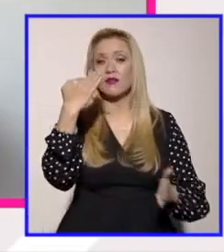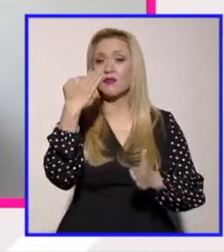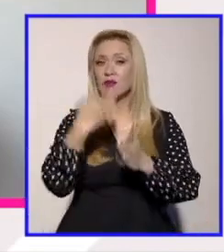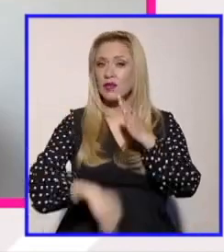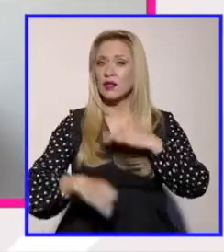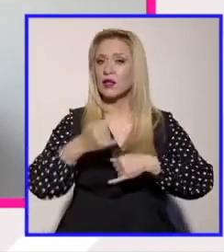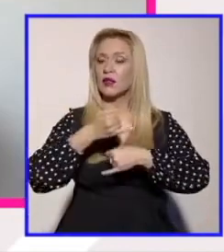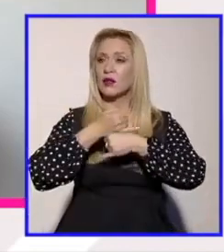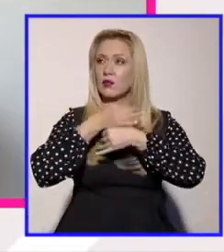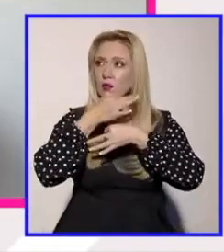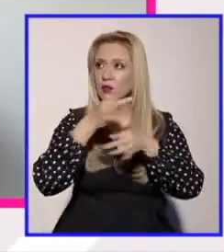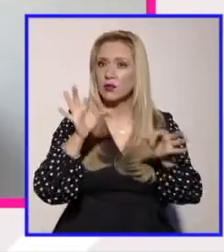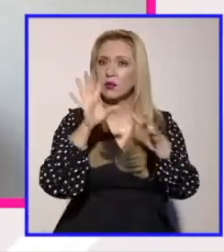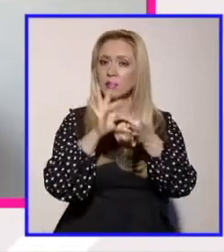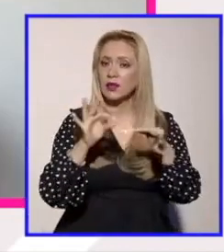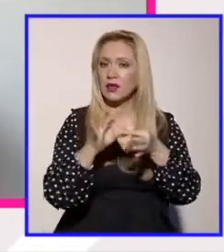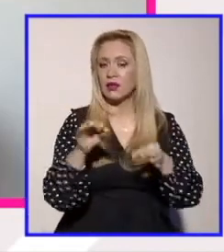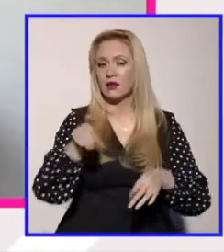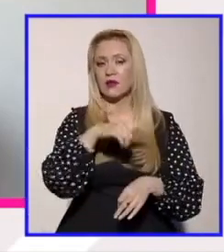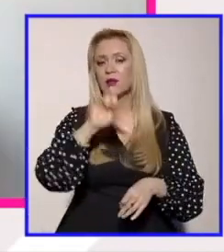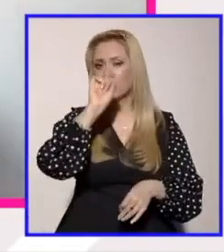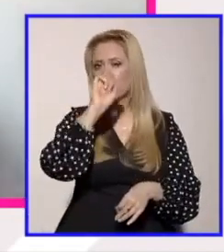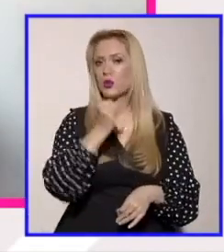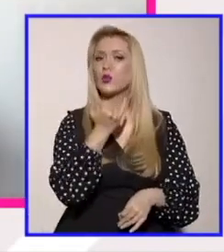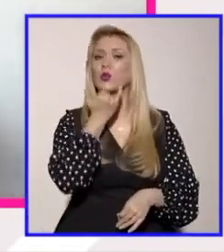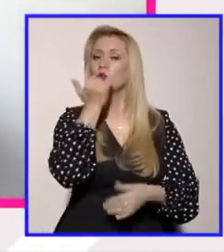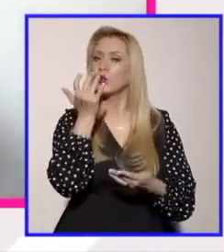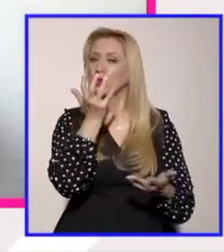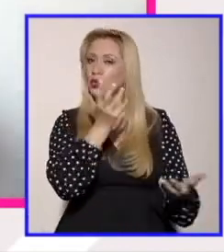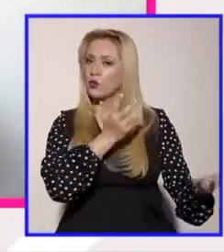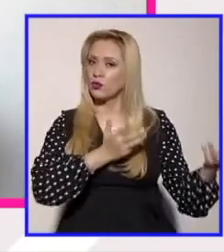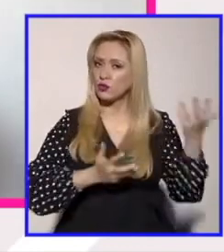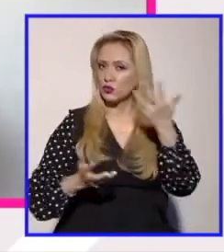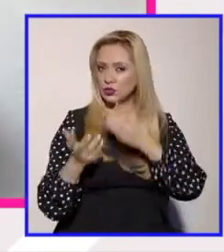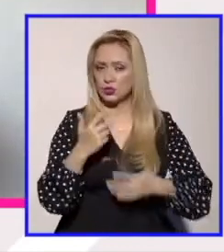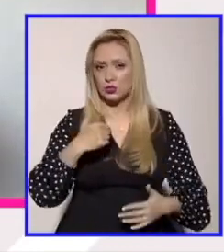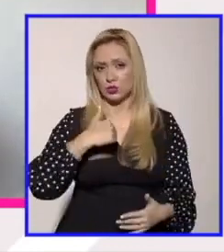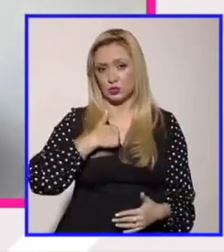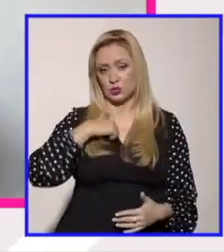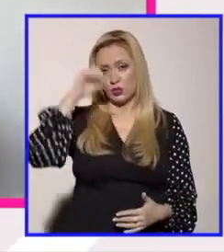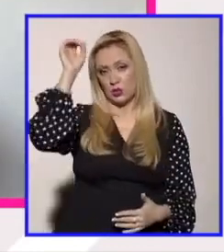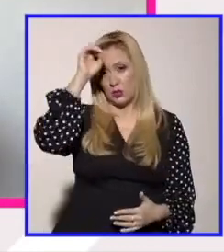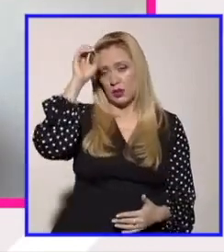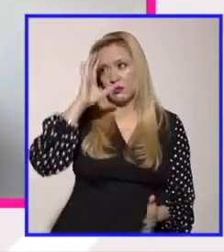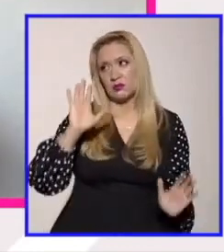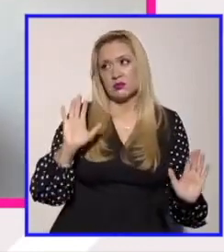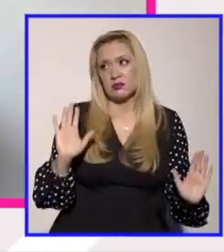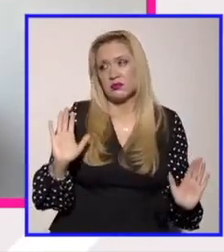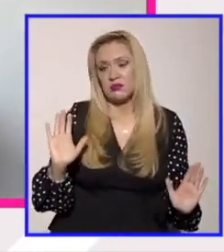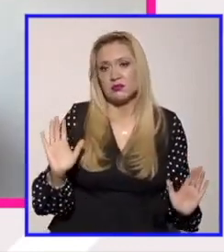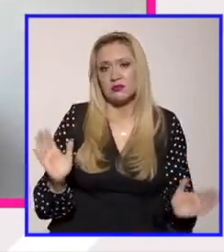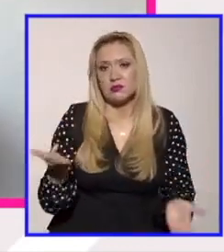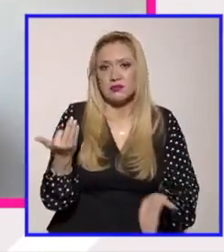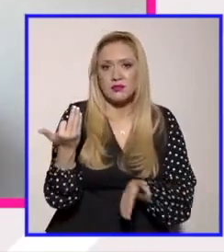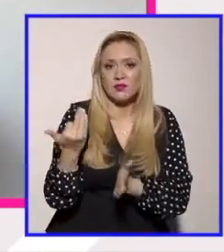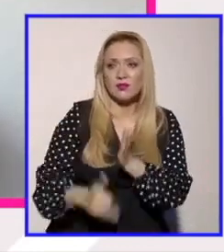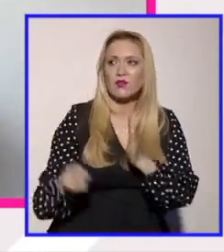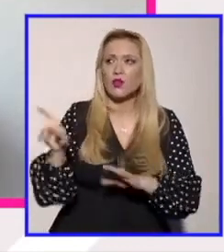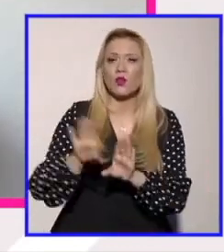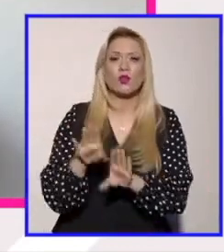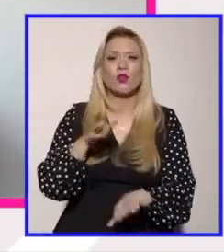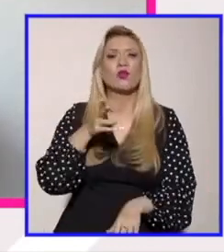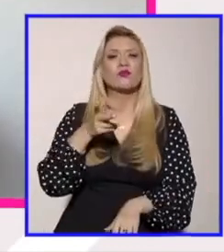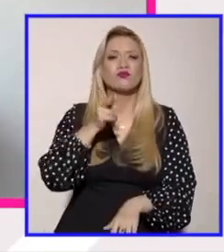Que por supuesto que desde mi punto de vista no dimensionan las maneras en las que el patriarcado